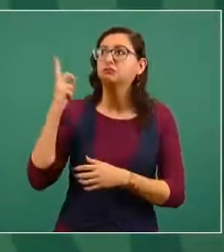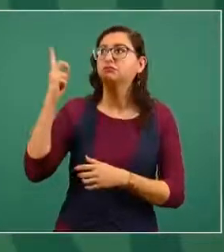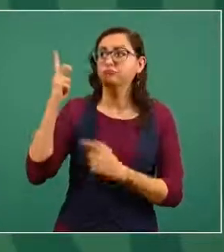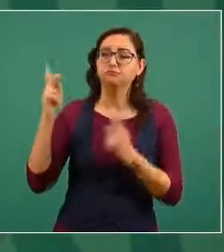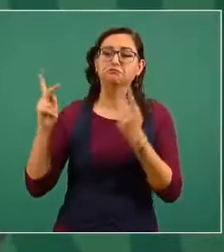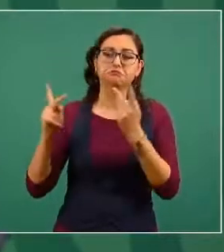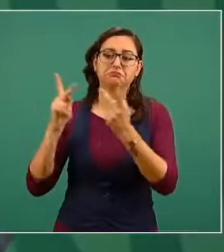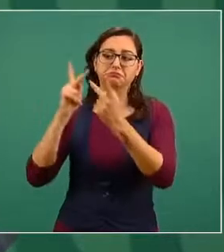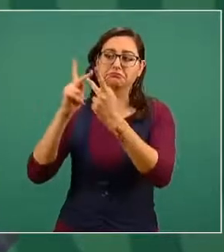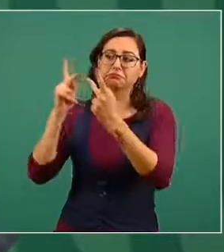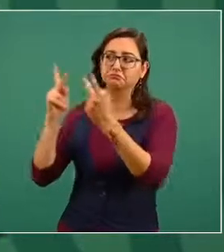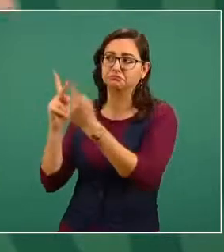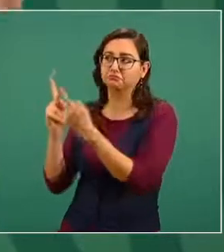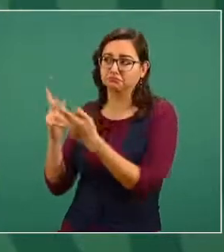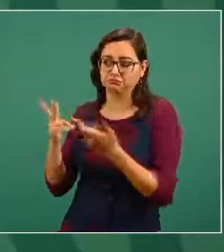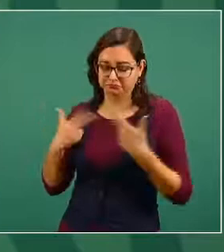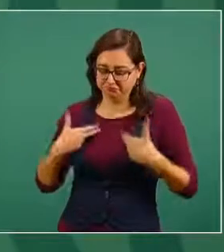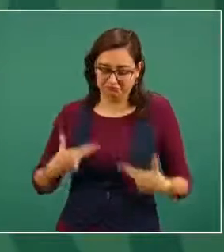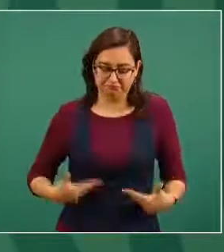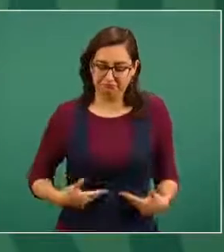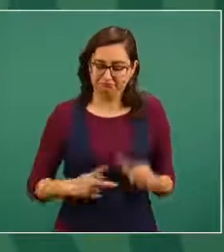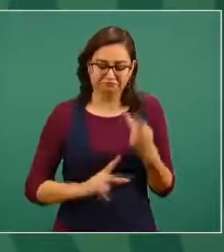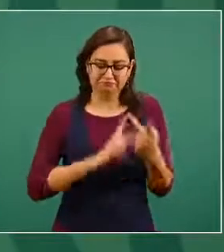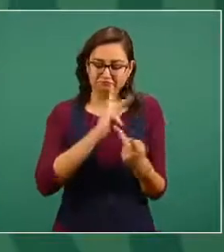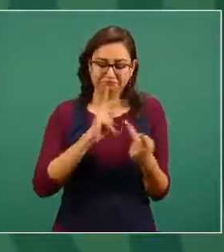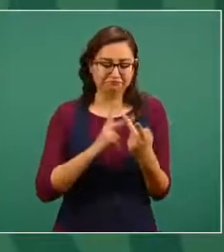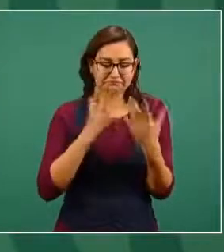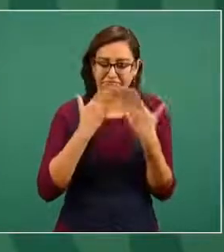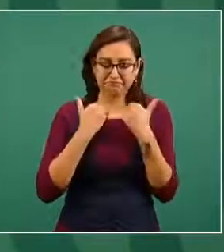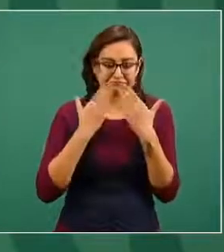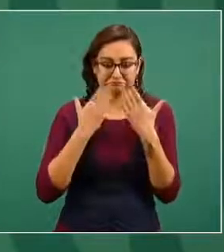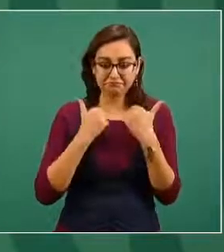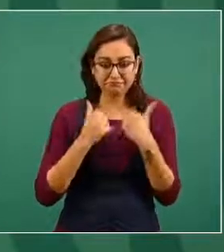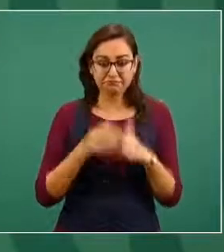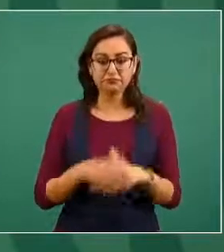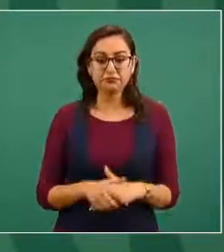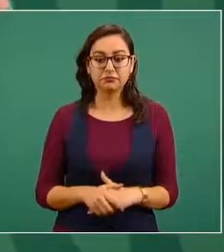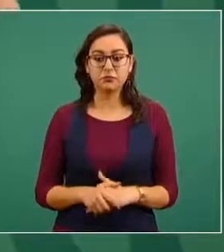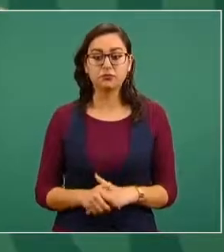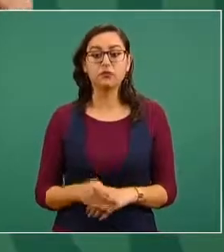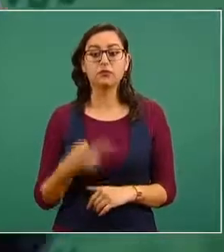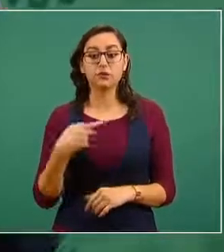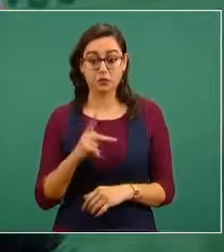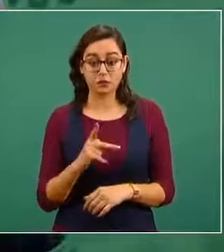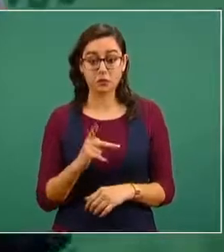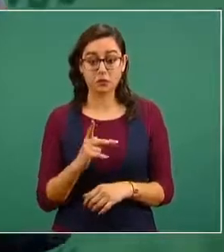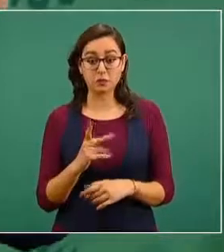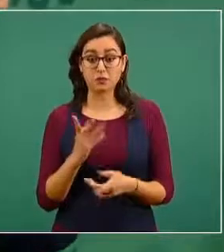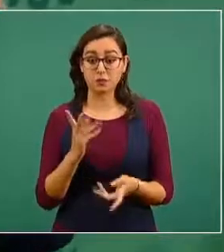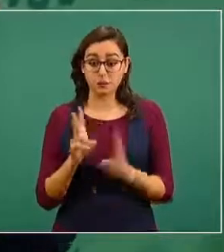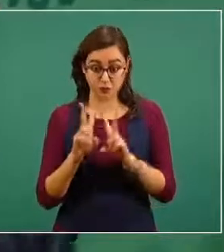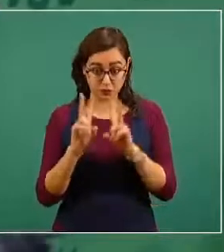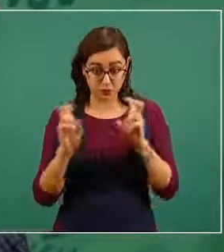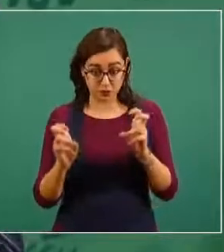somos seres humanos pero en este caso se cuidó